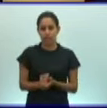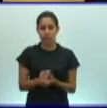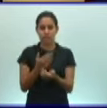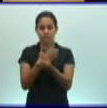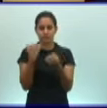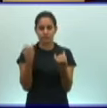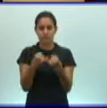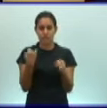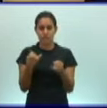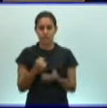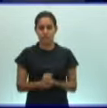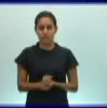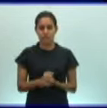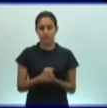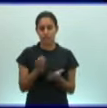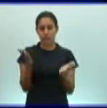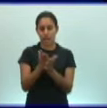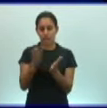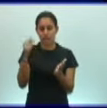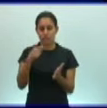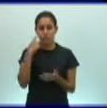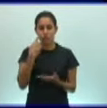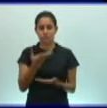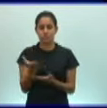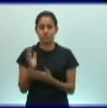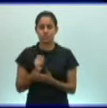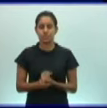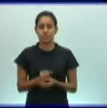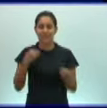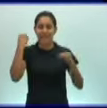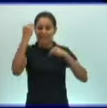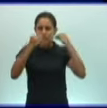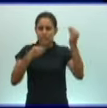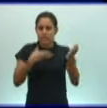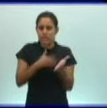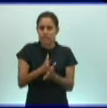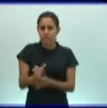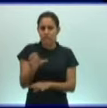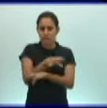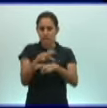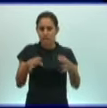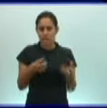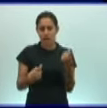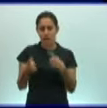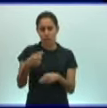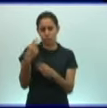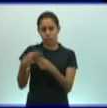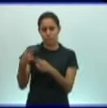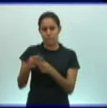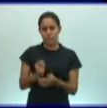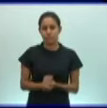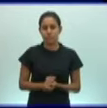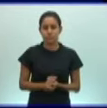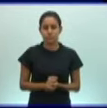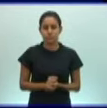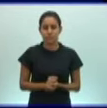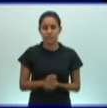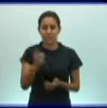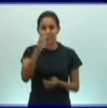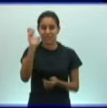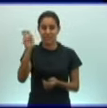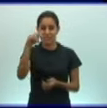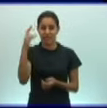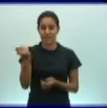de la clase de hoy. El estudio independiente dice, analiza el siguiente listado de animales que te presentamos, la tenia, el barquito